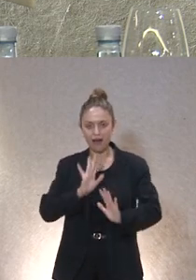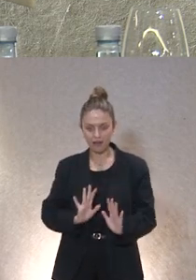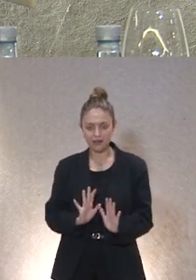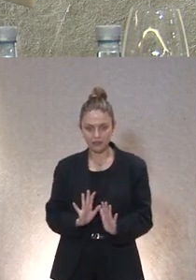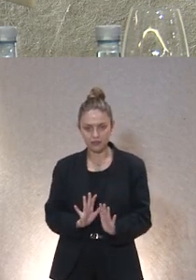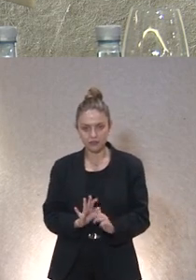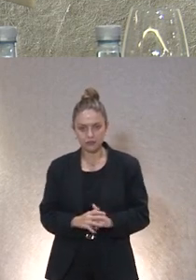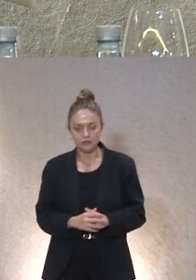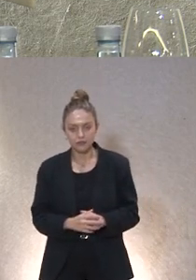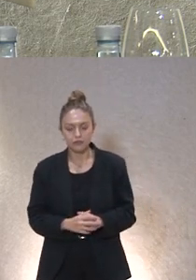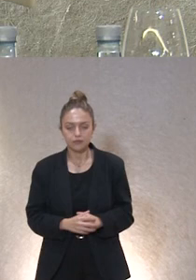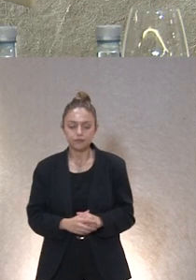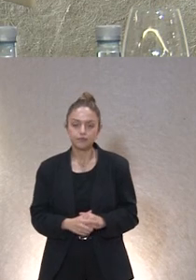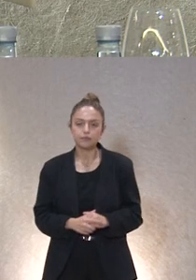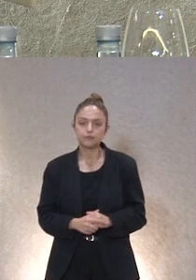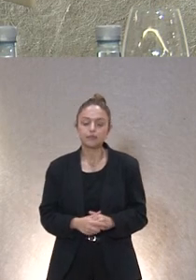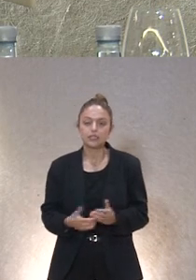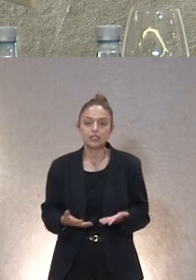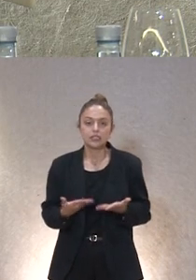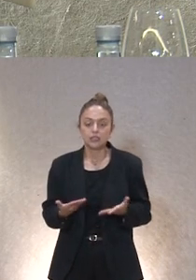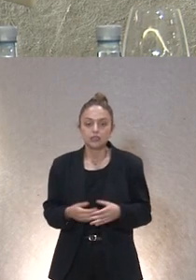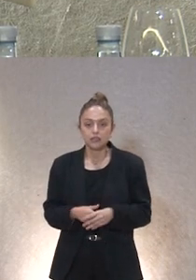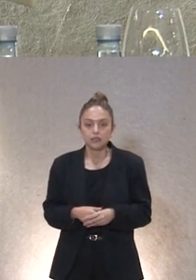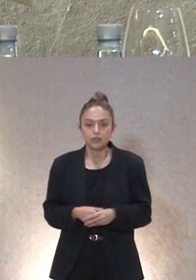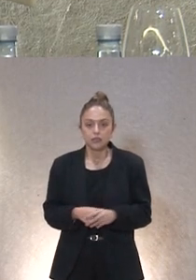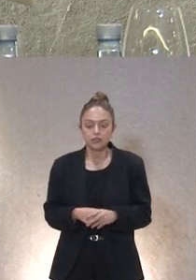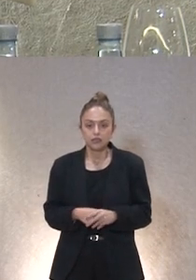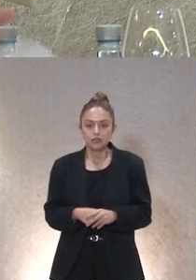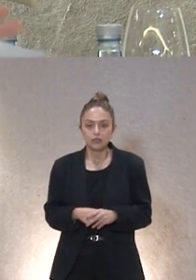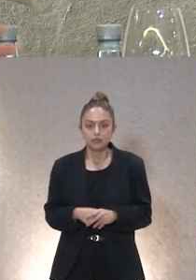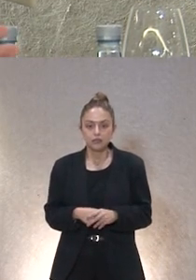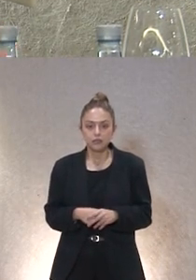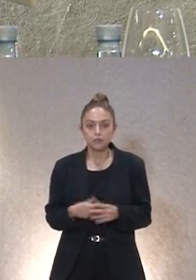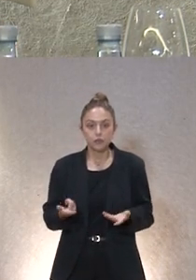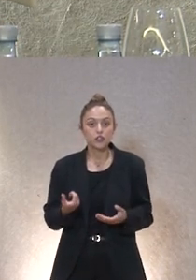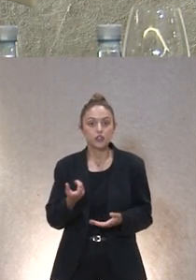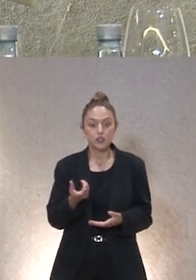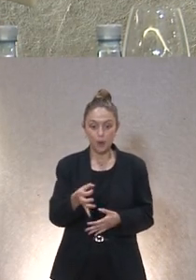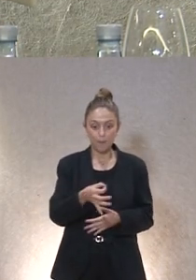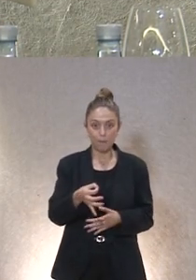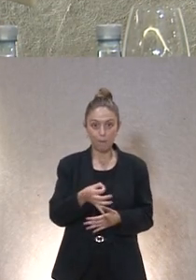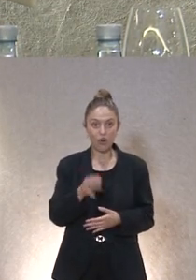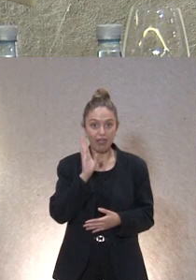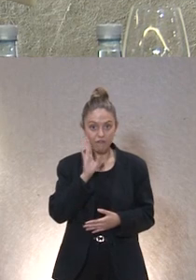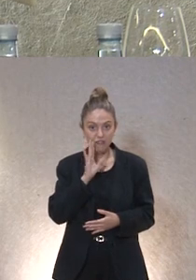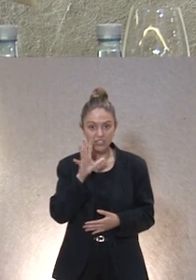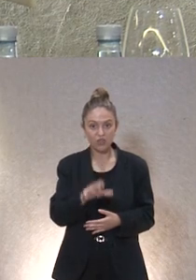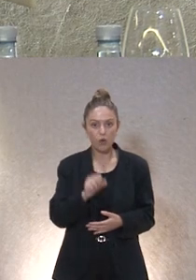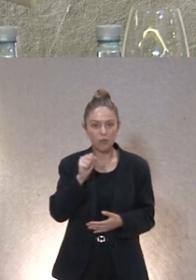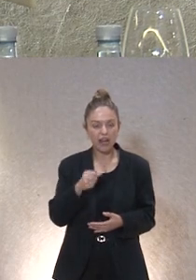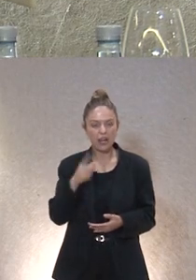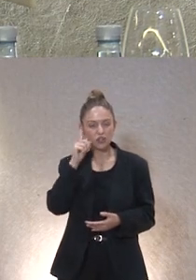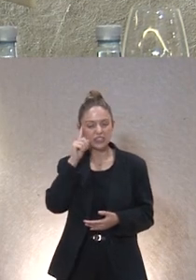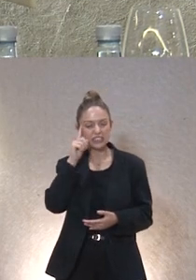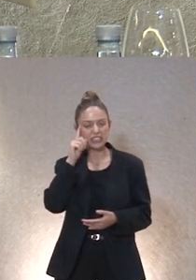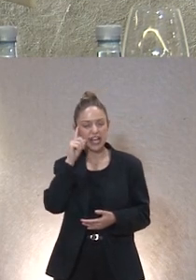complejos y así para hacer compra de moneda falsa comprar en no sé si era en Palencia o en